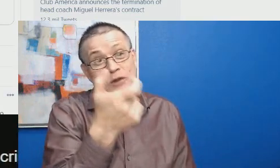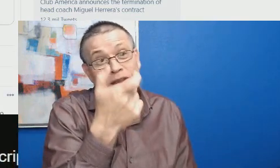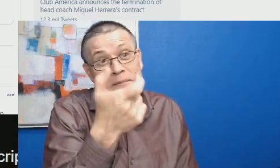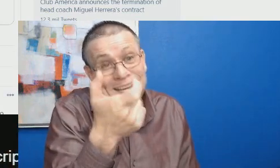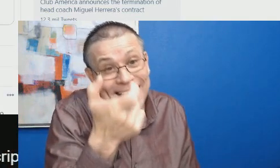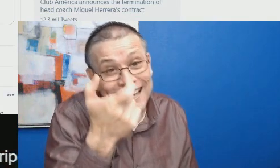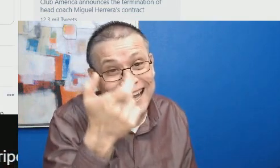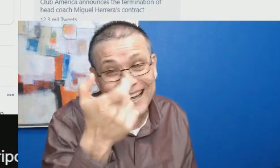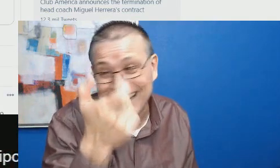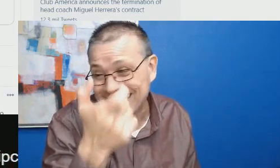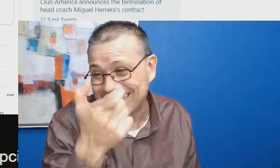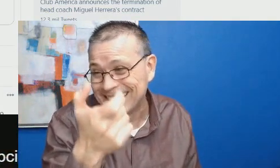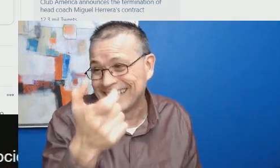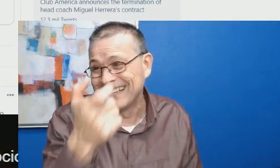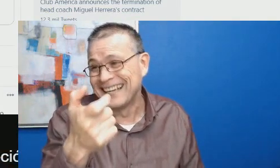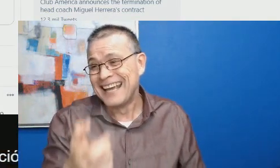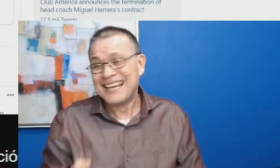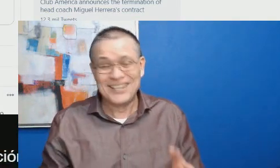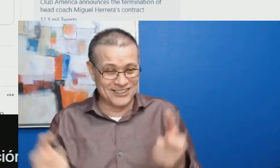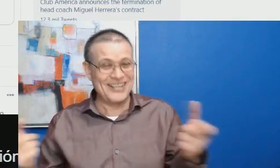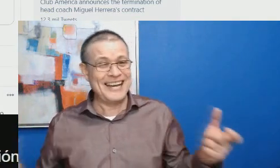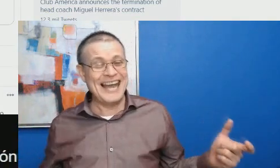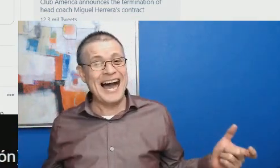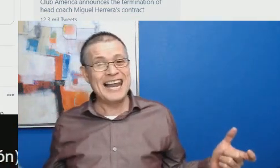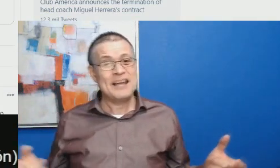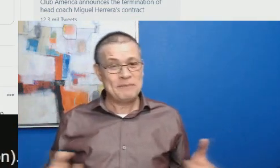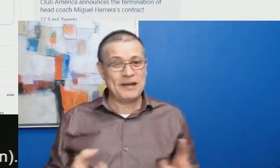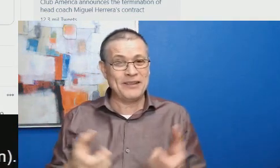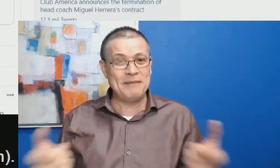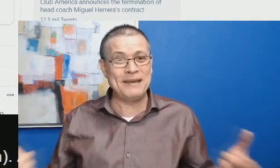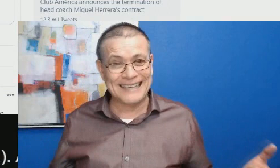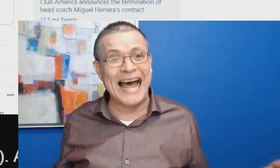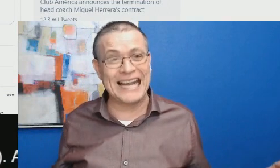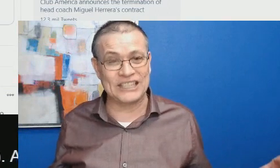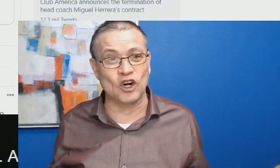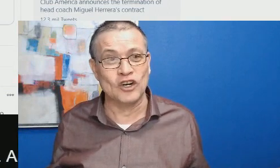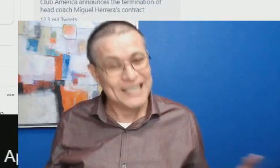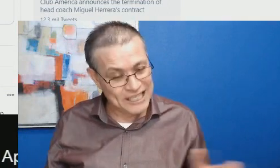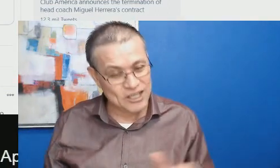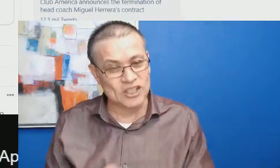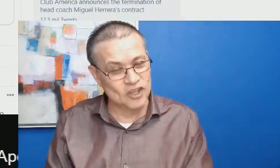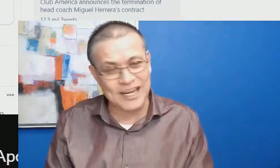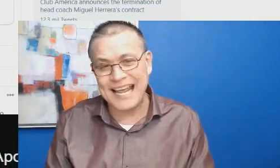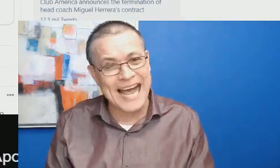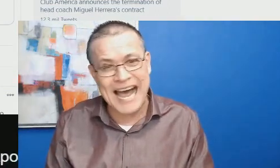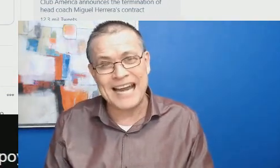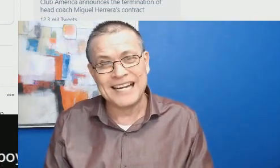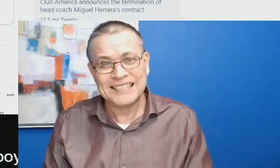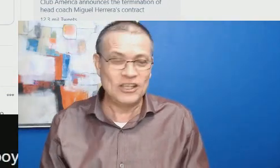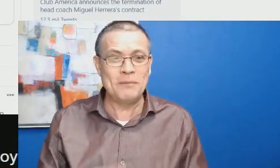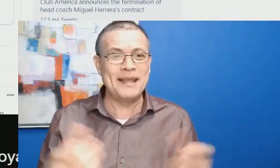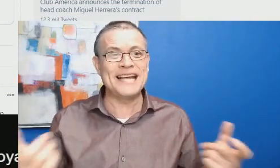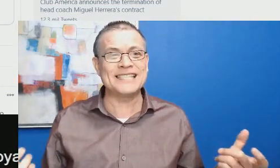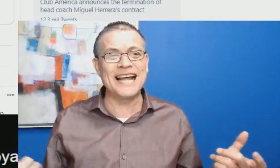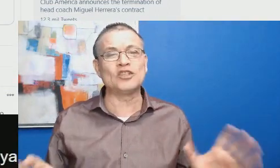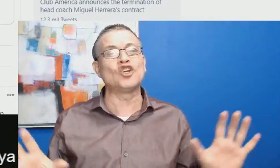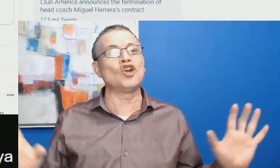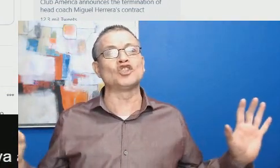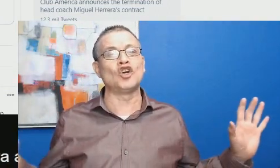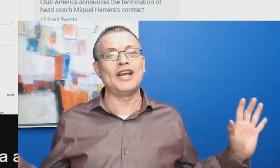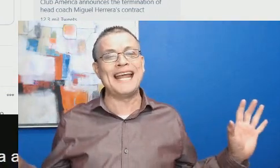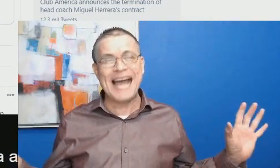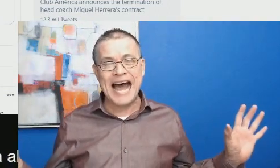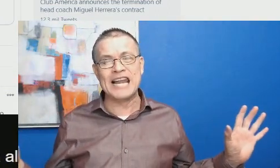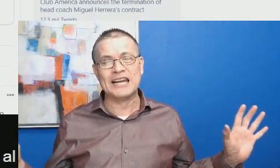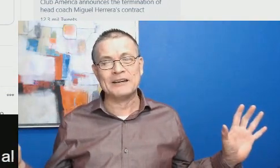pero a cambio de, miren, yo soy leal, pero dame tanto. Y yo soy leal. Si no me das tanto,